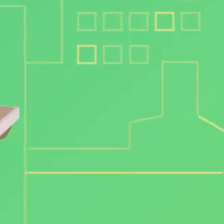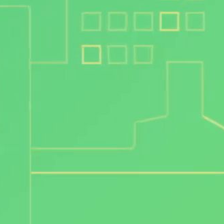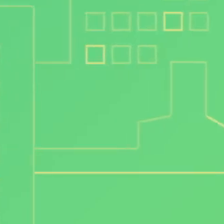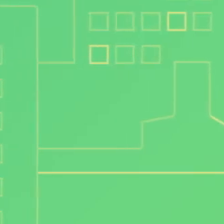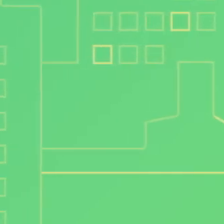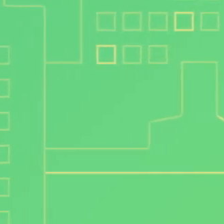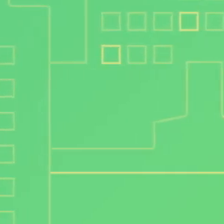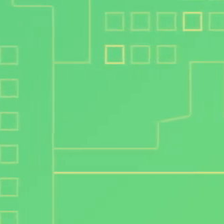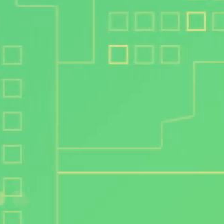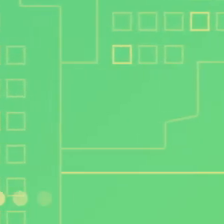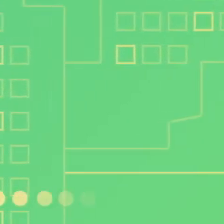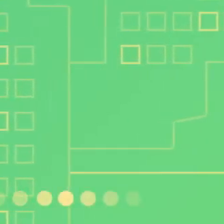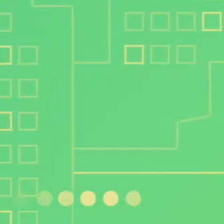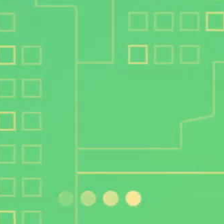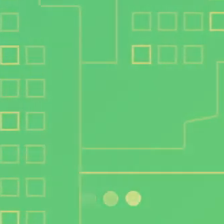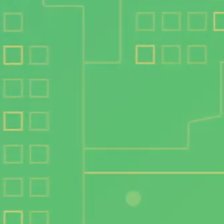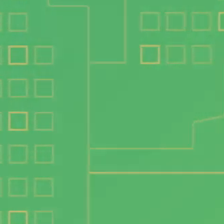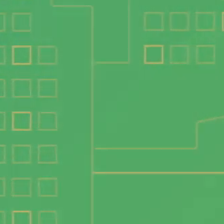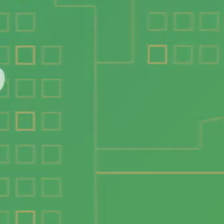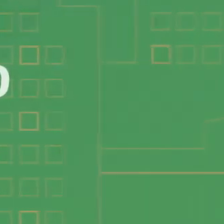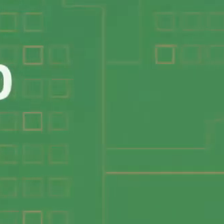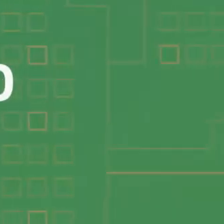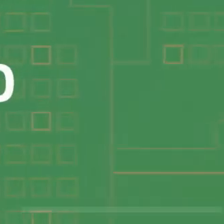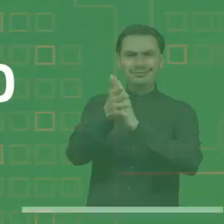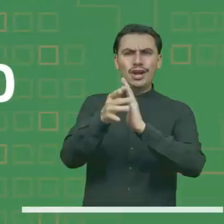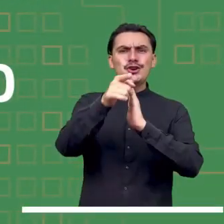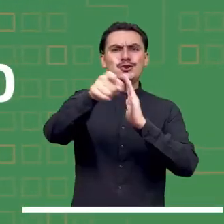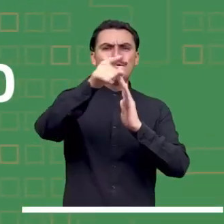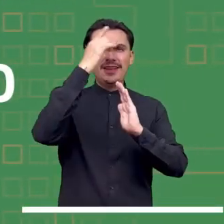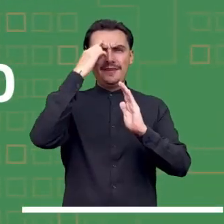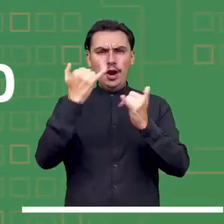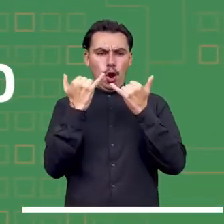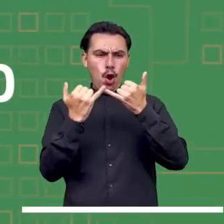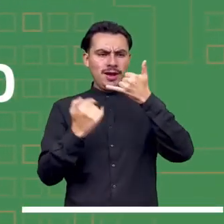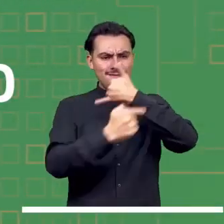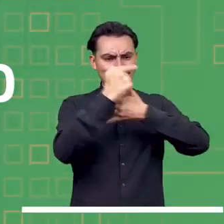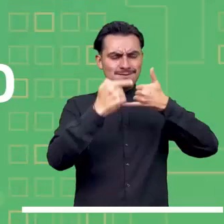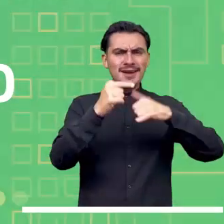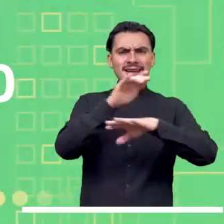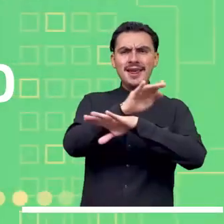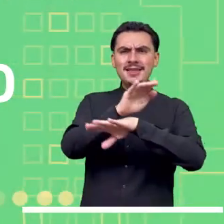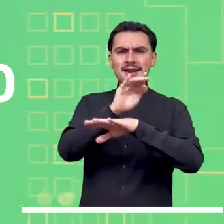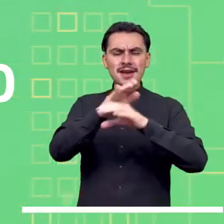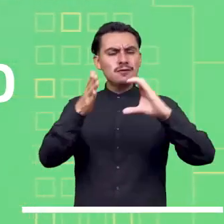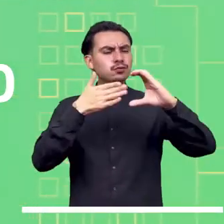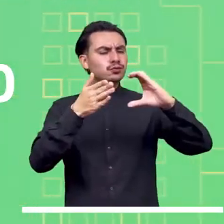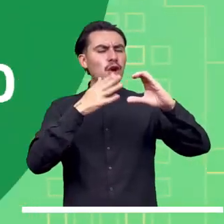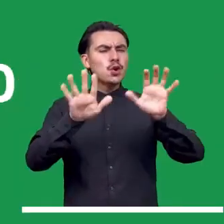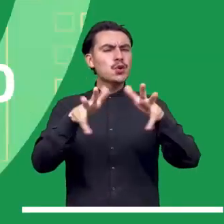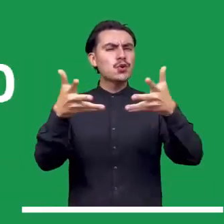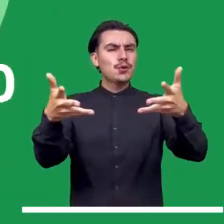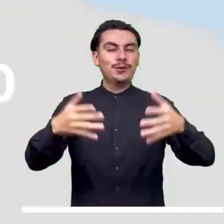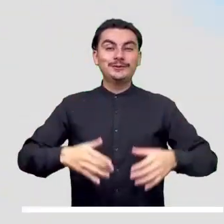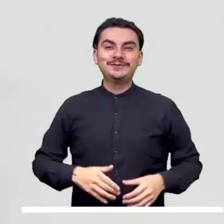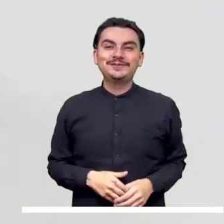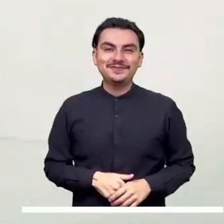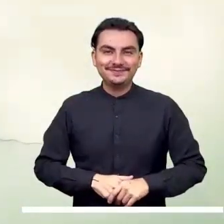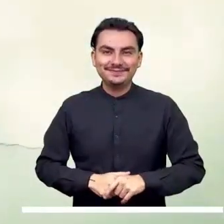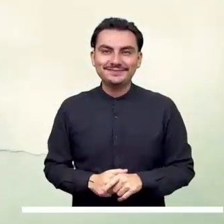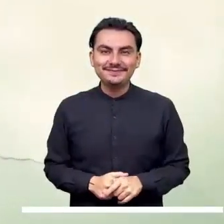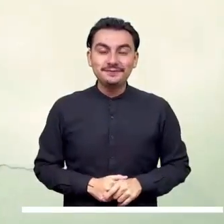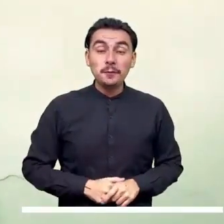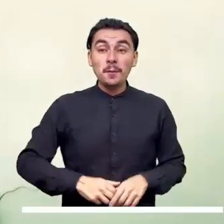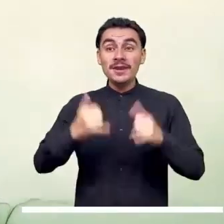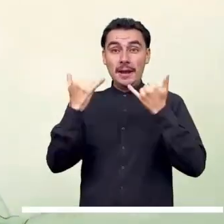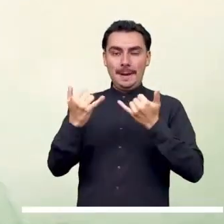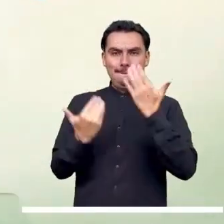En esta segunda entrega del día, los invitamos a conocer la información meteorológica de la tarde. Lluvias